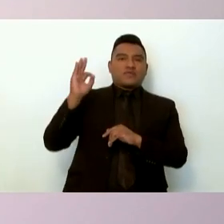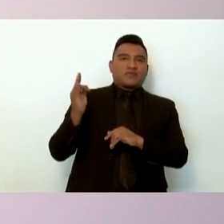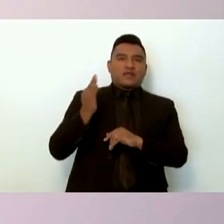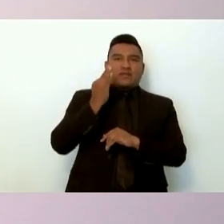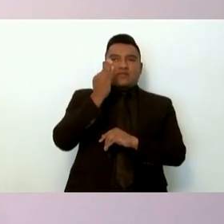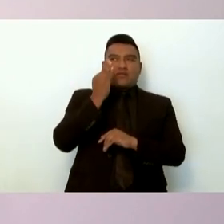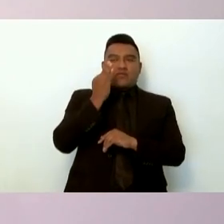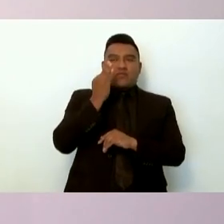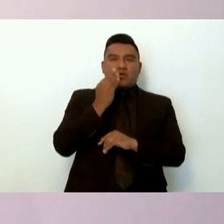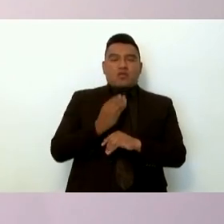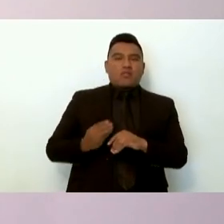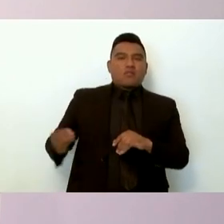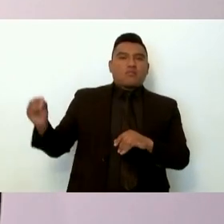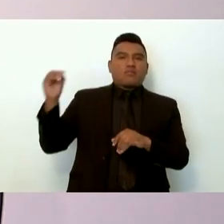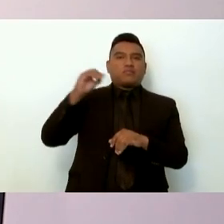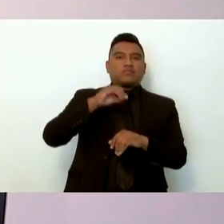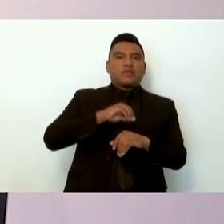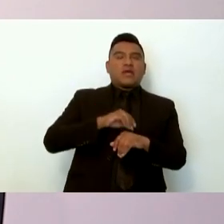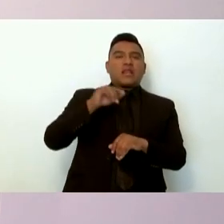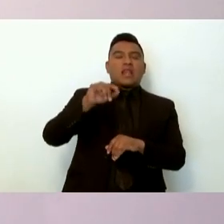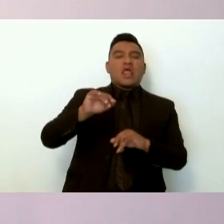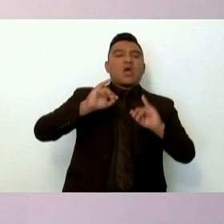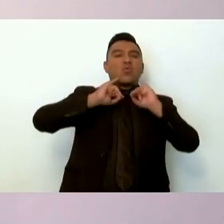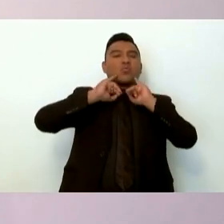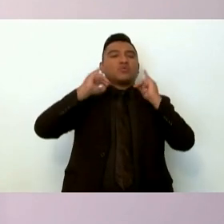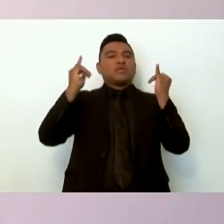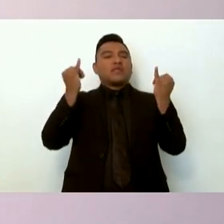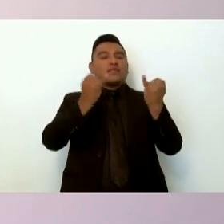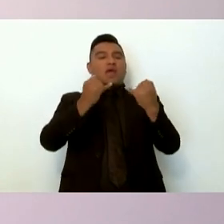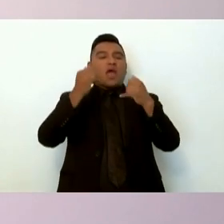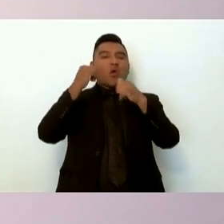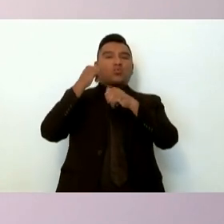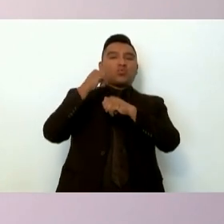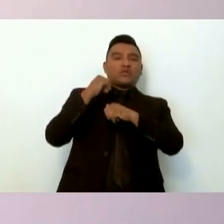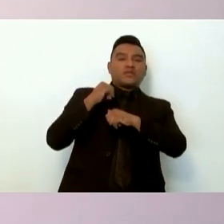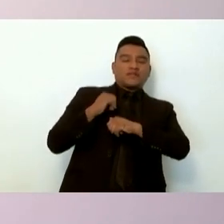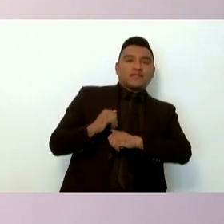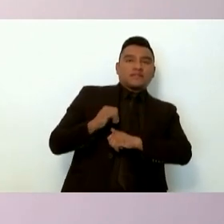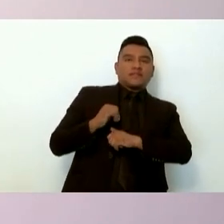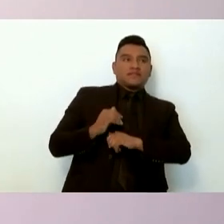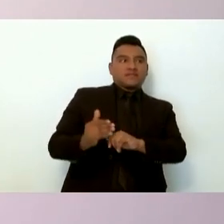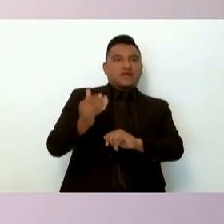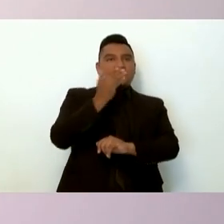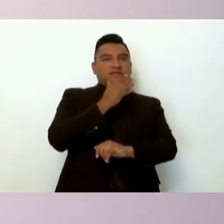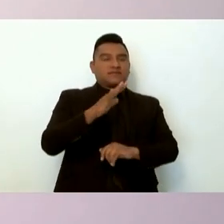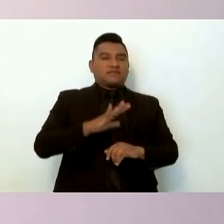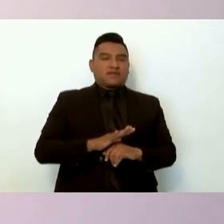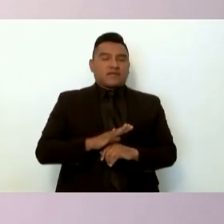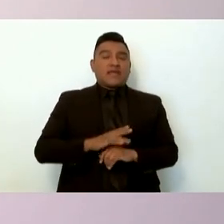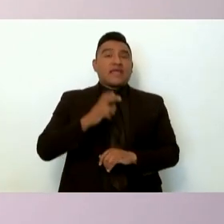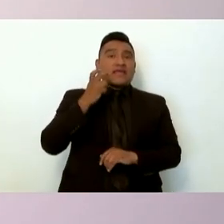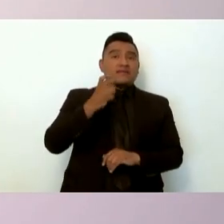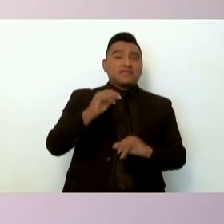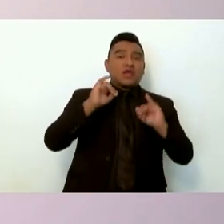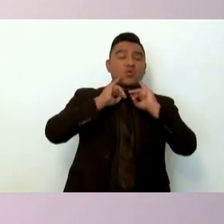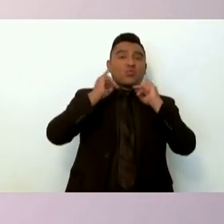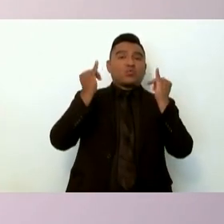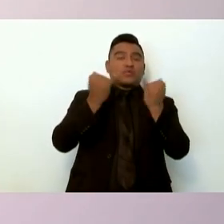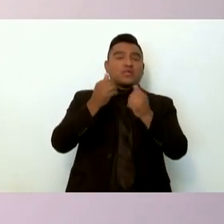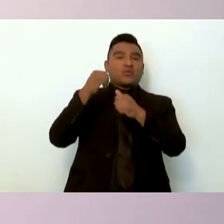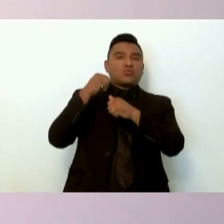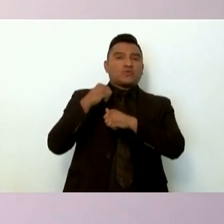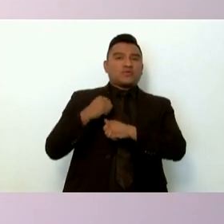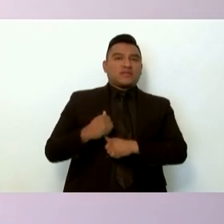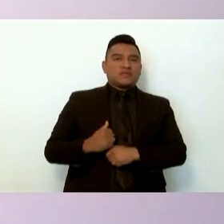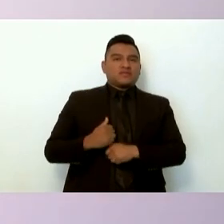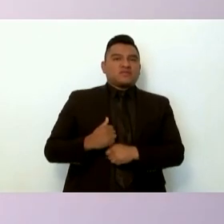la junta de autoridades esta junta de autoridades estas reuniones se llevaban a